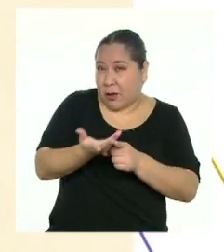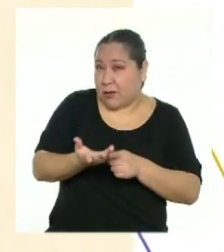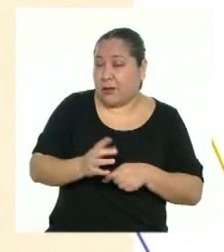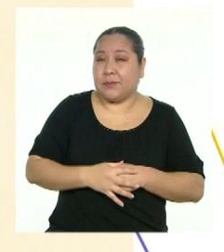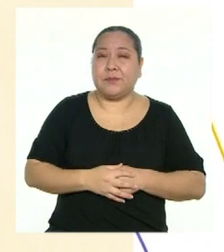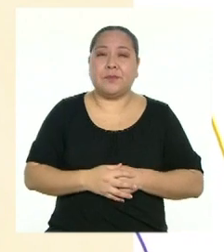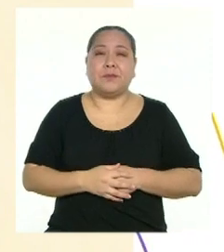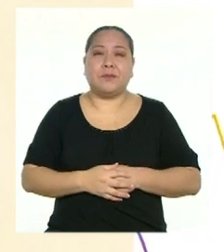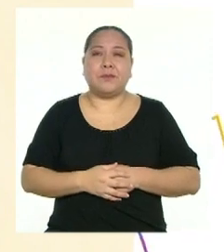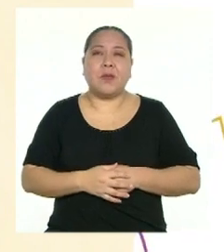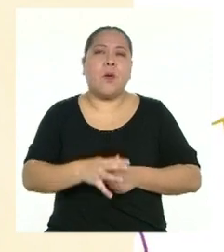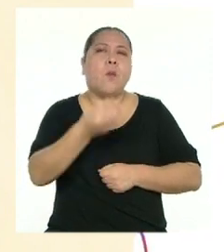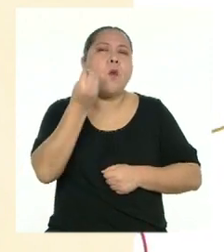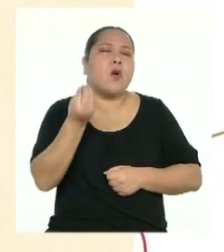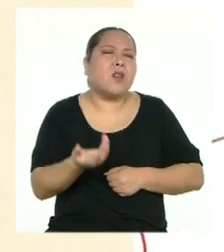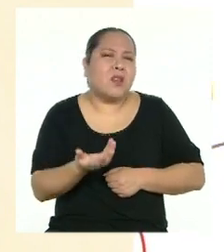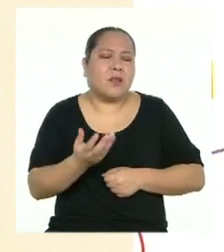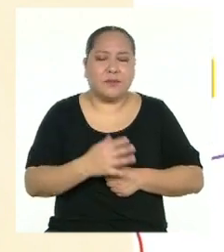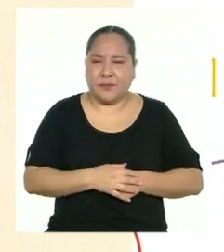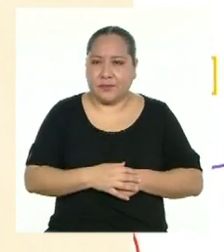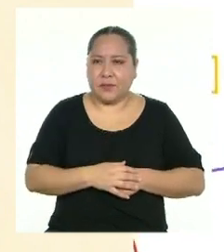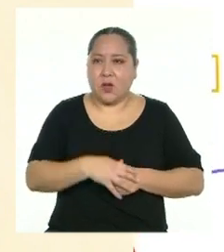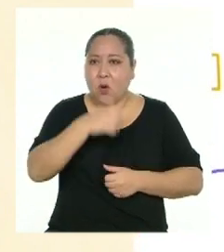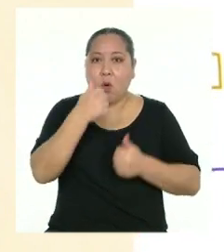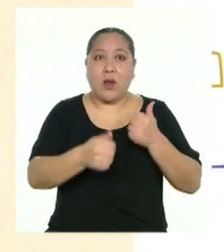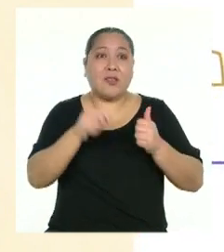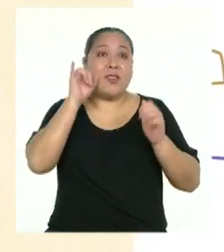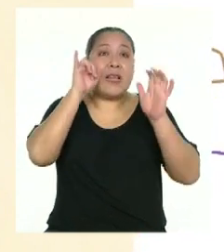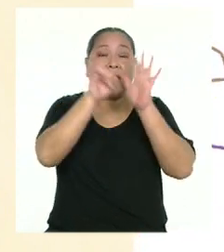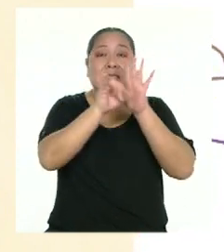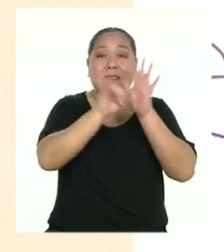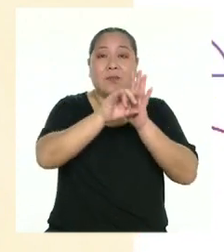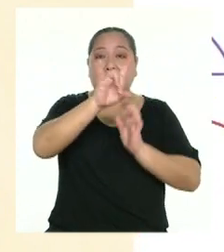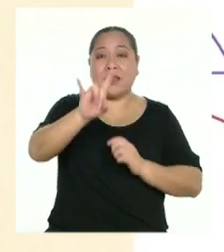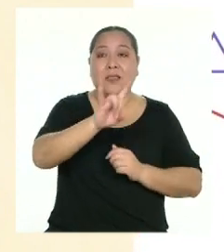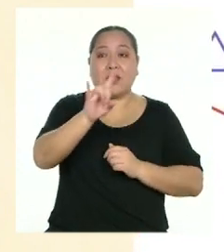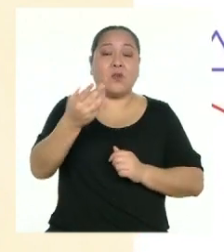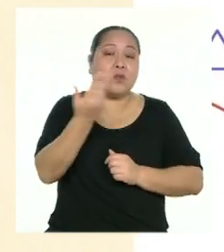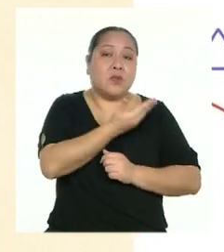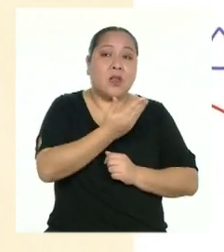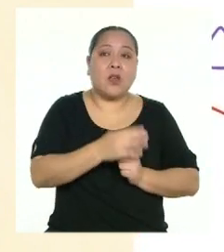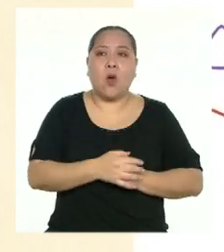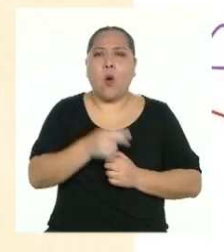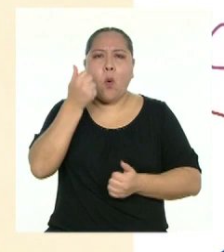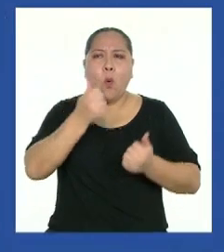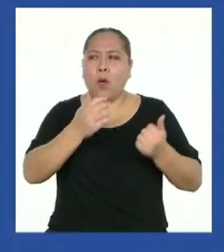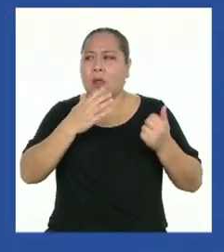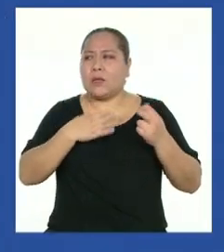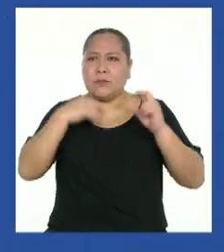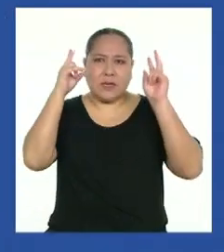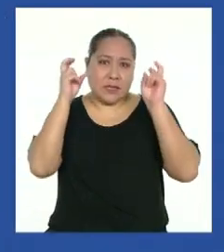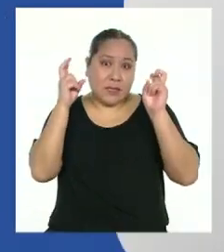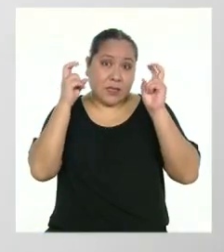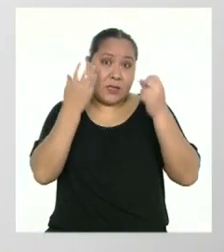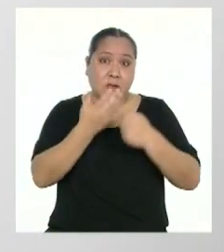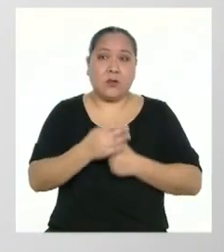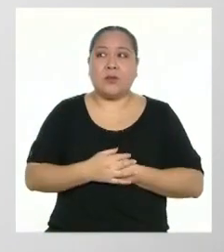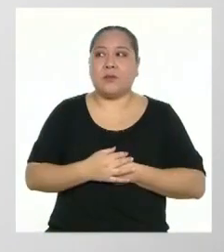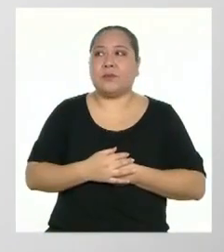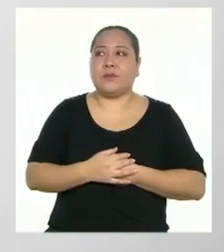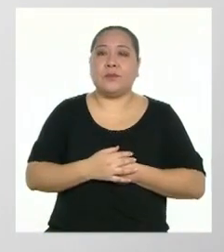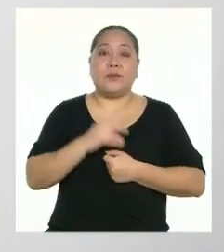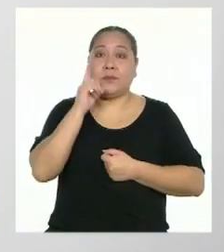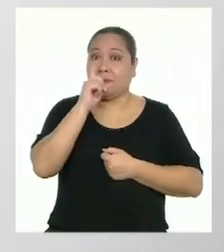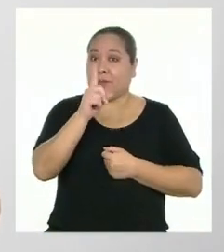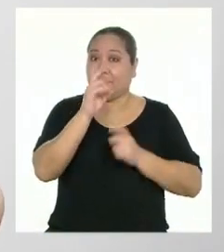¿Por qué? ¿Qué recursos visuales usaré? ¿Cuál será mi título? Algo